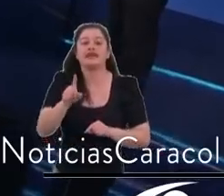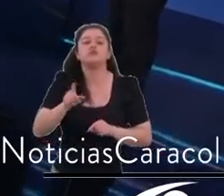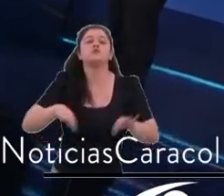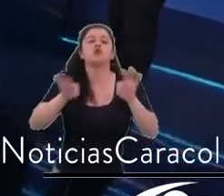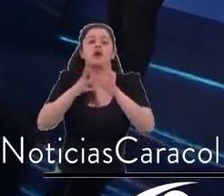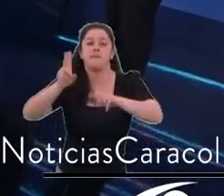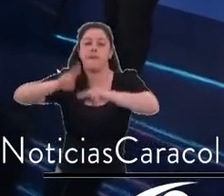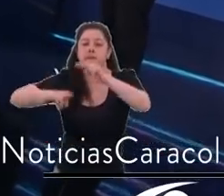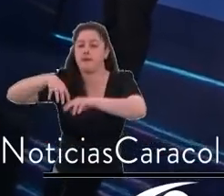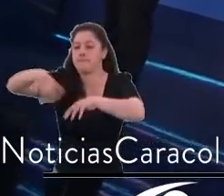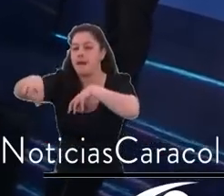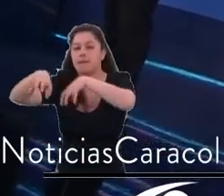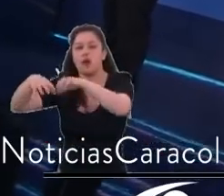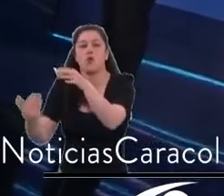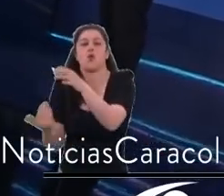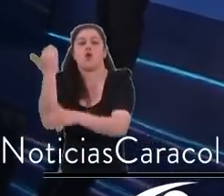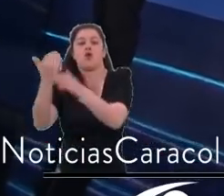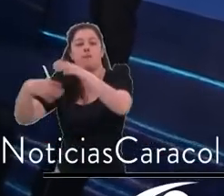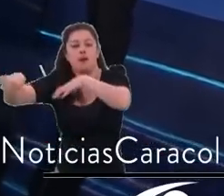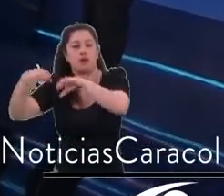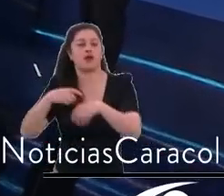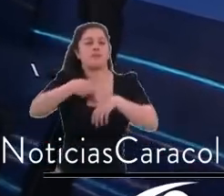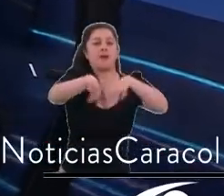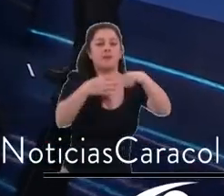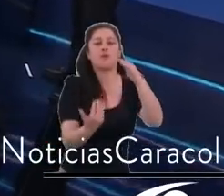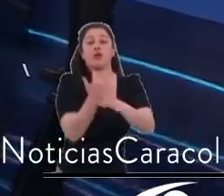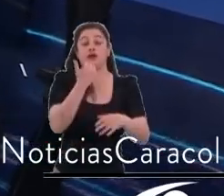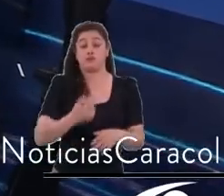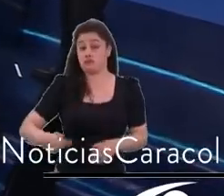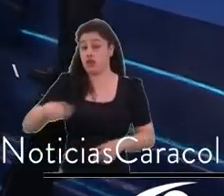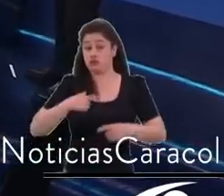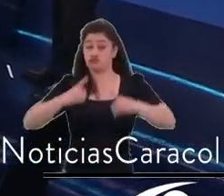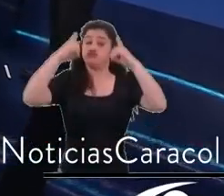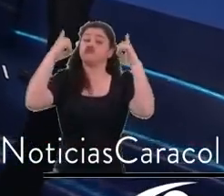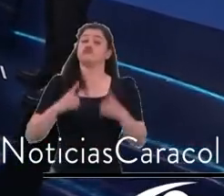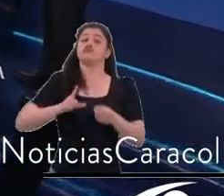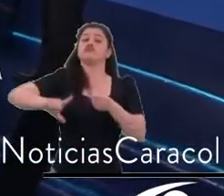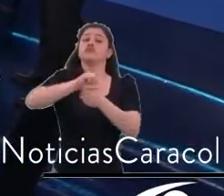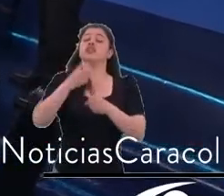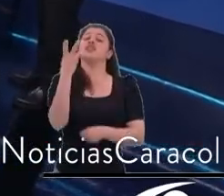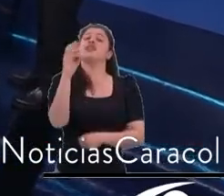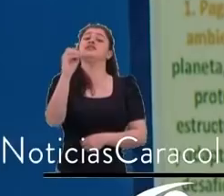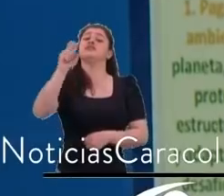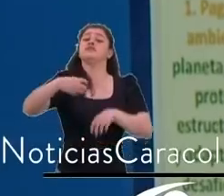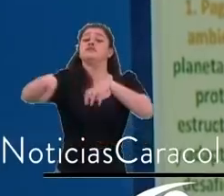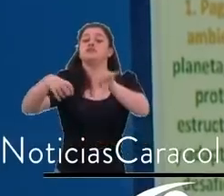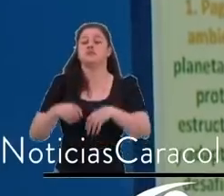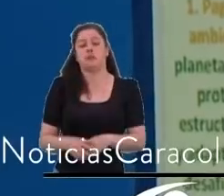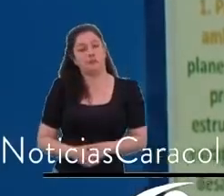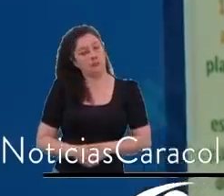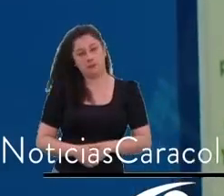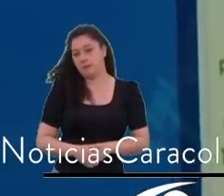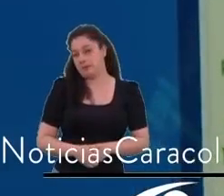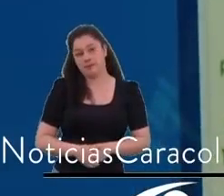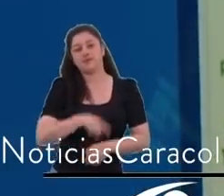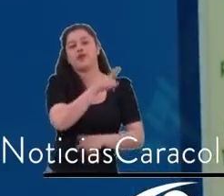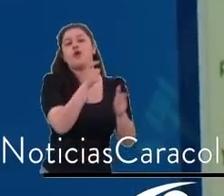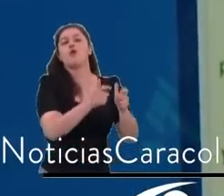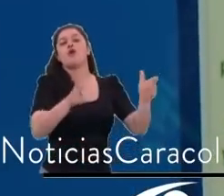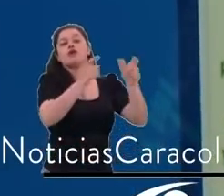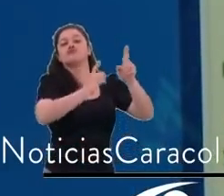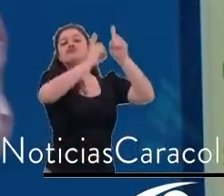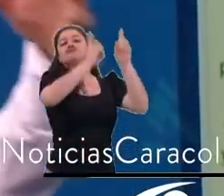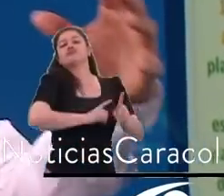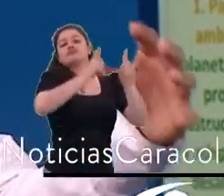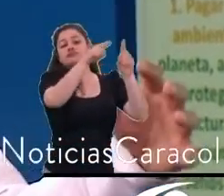de la República. Nosotros simplemente la estamos incorporando en el POT. Cambiaron tres leyes este año. Cambió el Estatuto Orgánico de